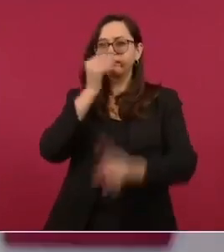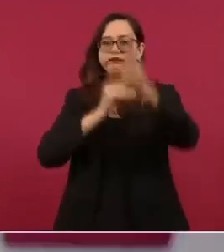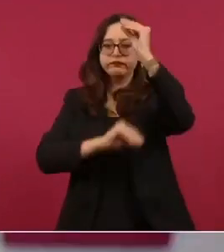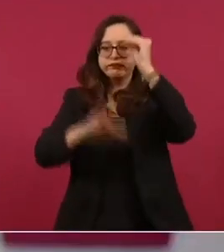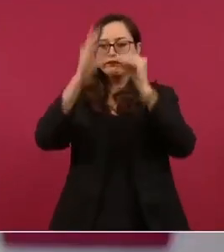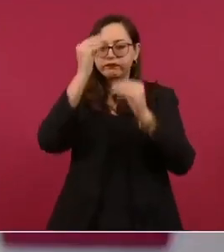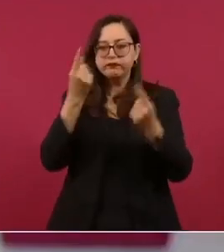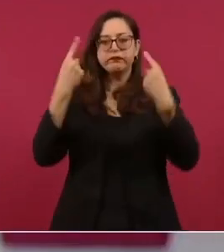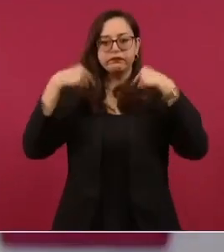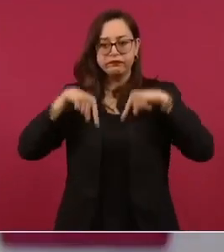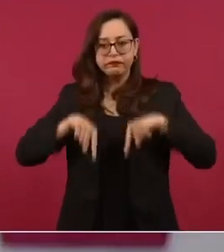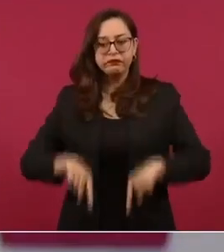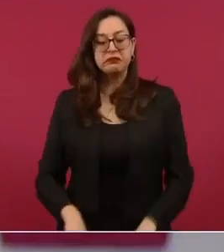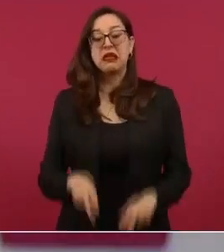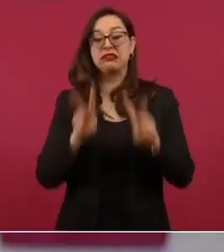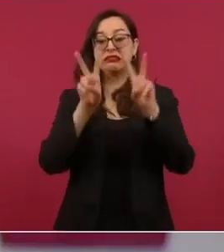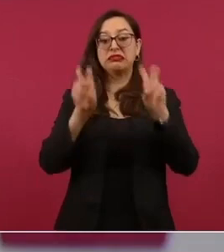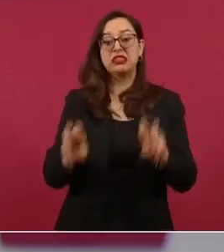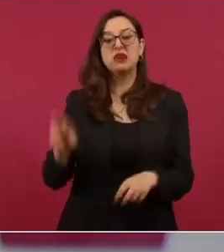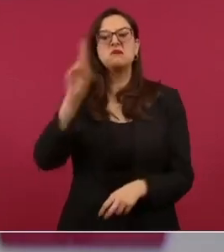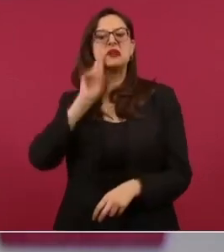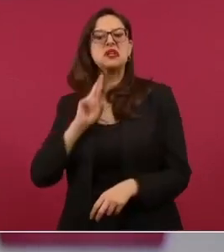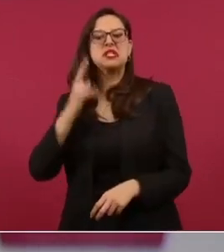batalla contra el racismo